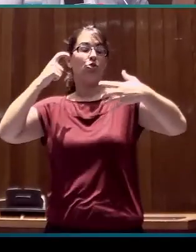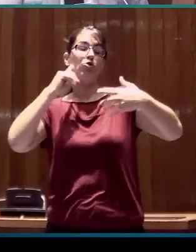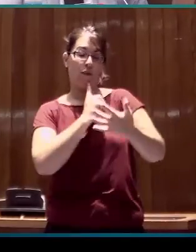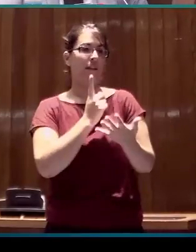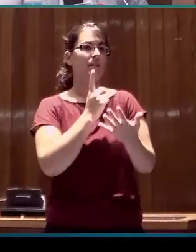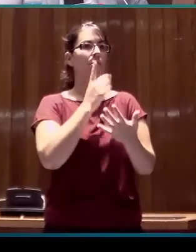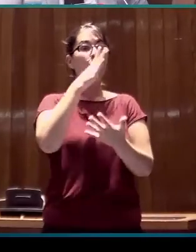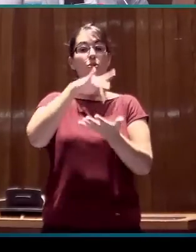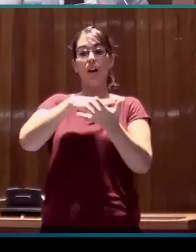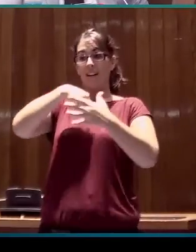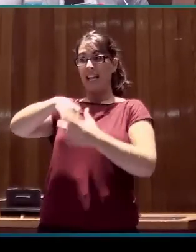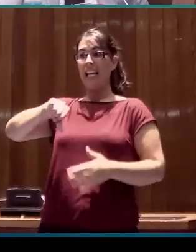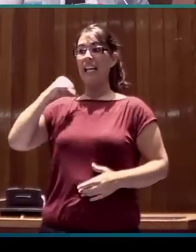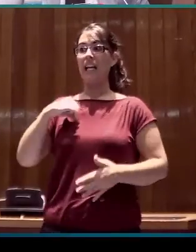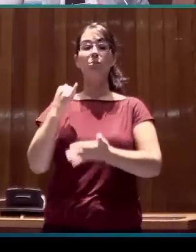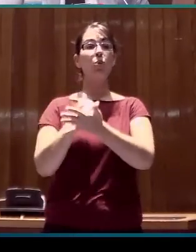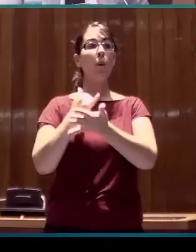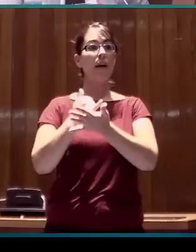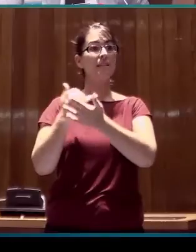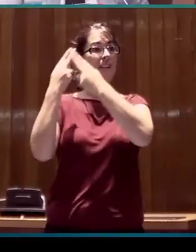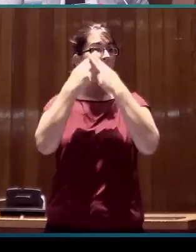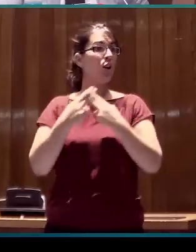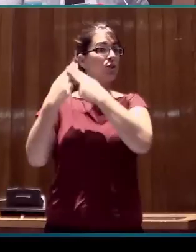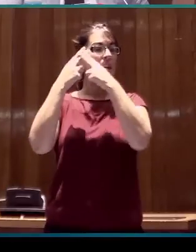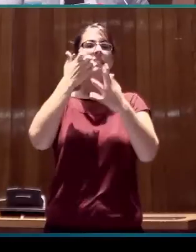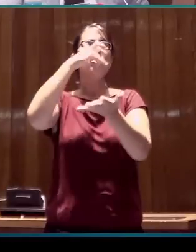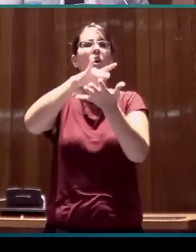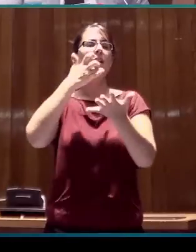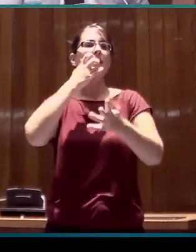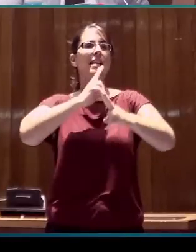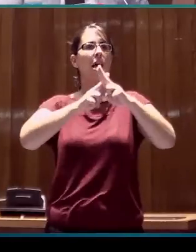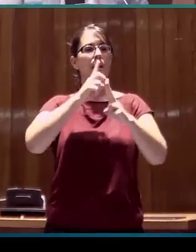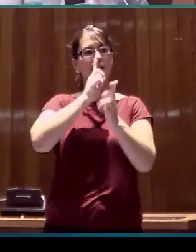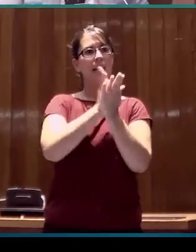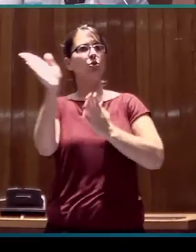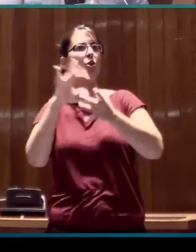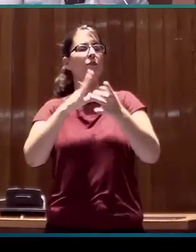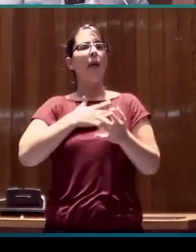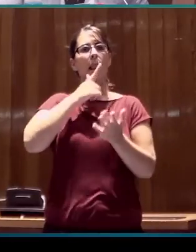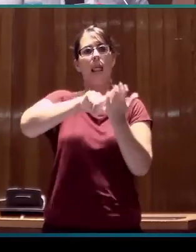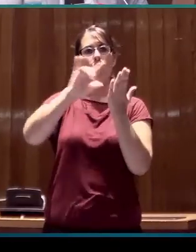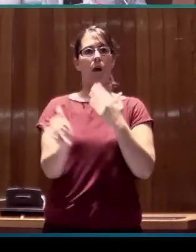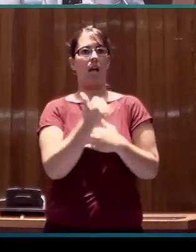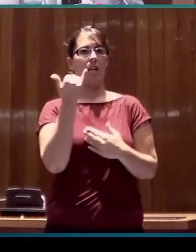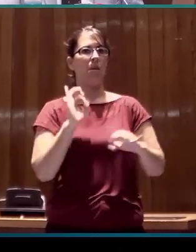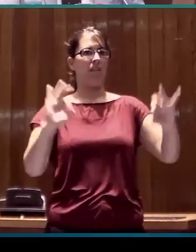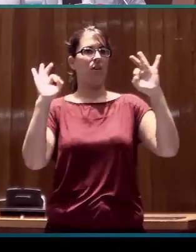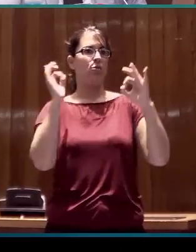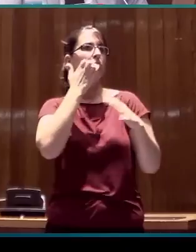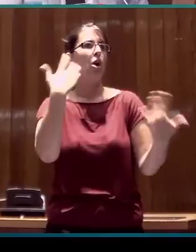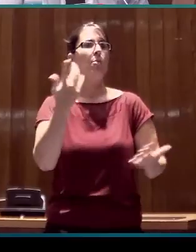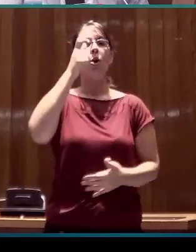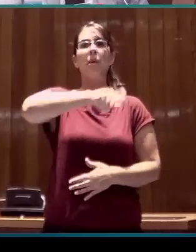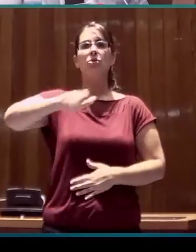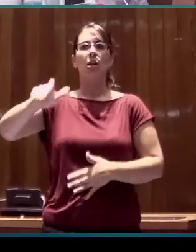diagnósticas clínicas para trastornos específicos de lenguaje, para personas que tienen determinados